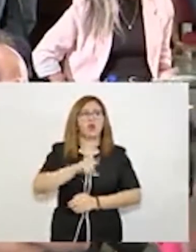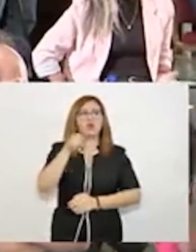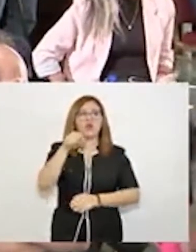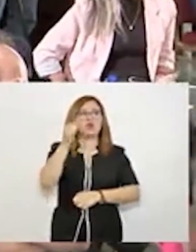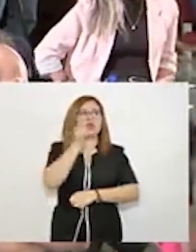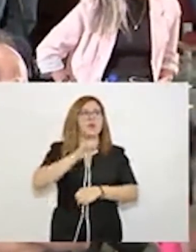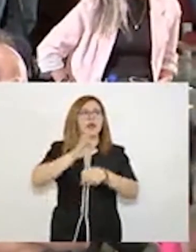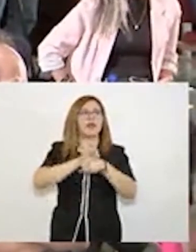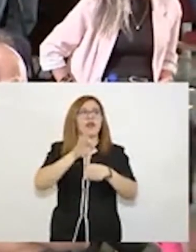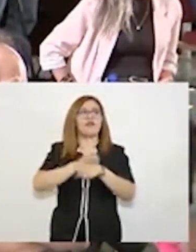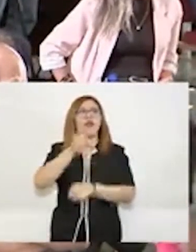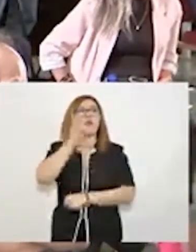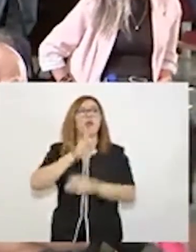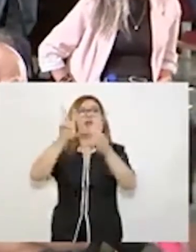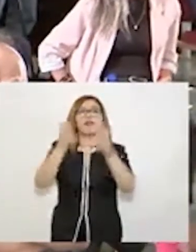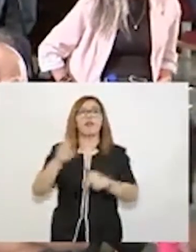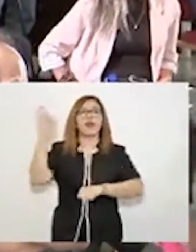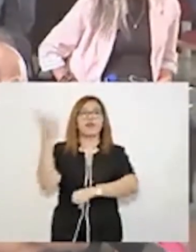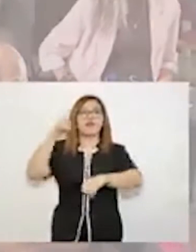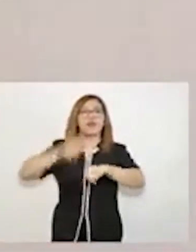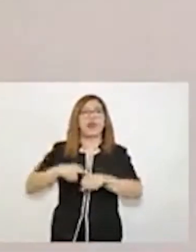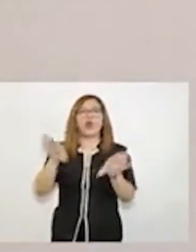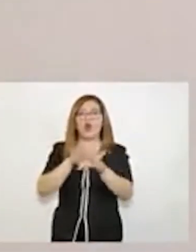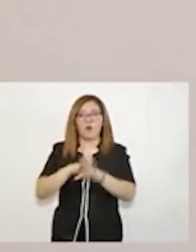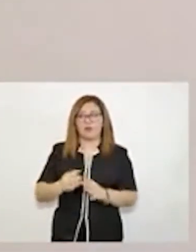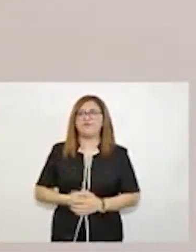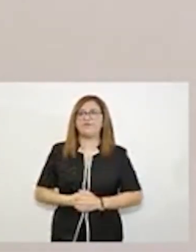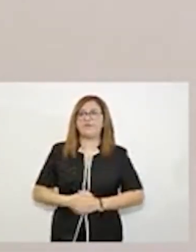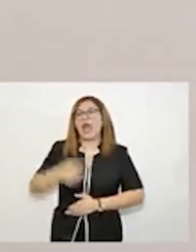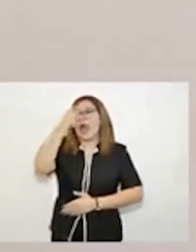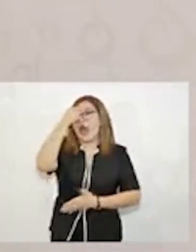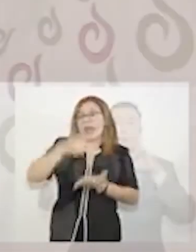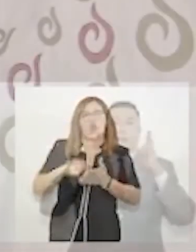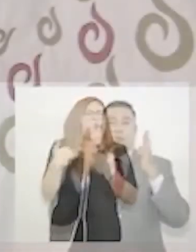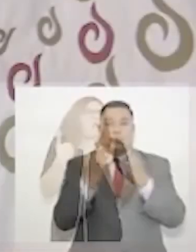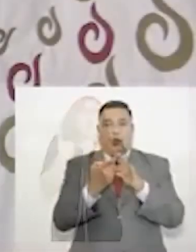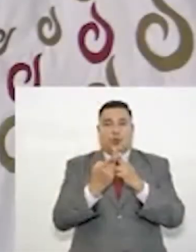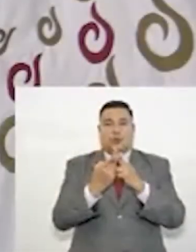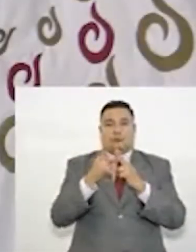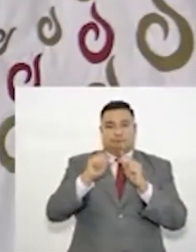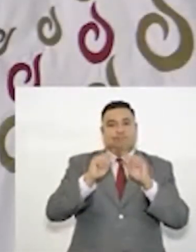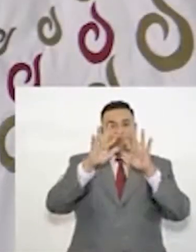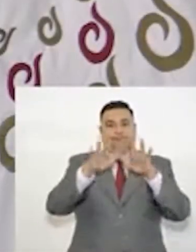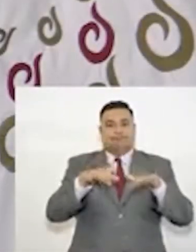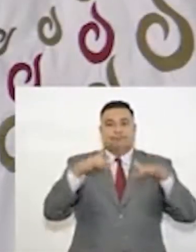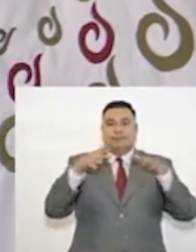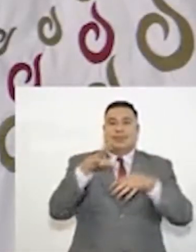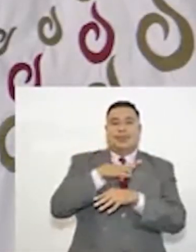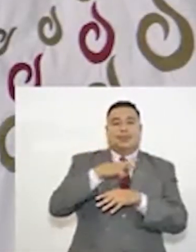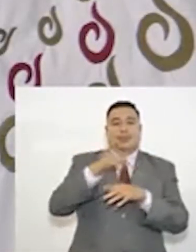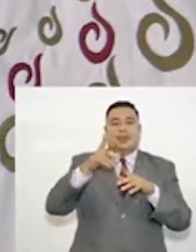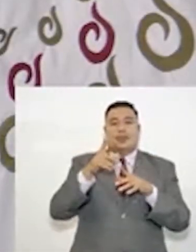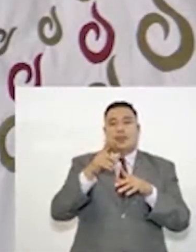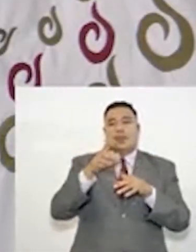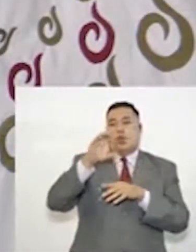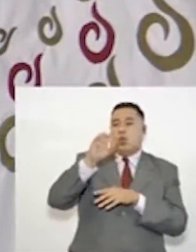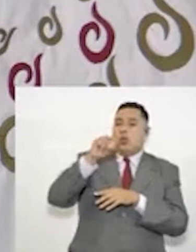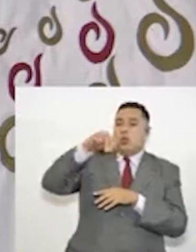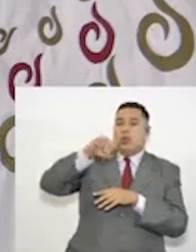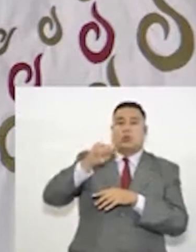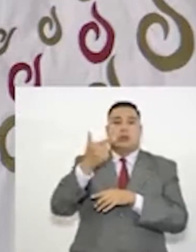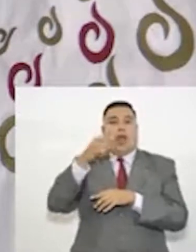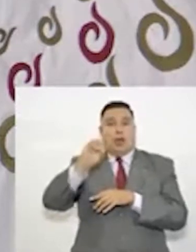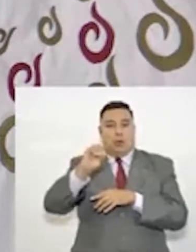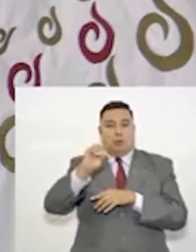gratuitos, vacunas para toda la población en su momento y apoyos para la población más necesitada. Juan Manuel Carreras destacó que se consiguió finalmente un